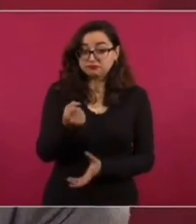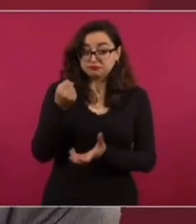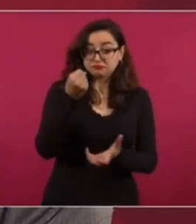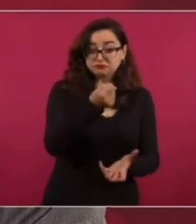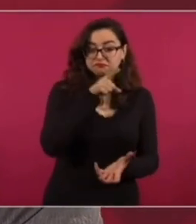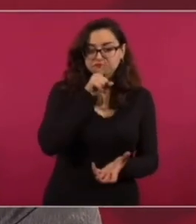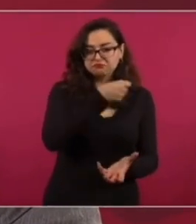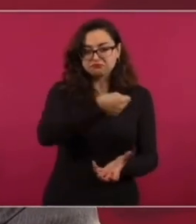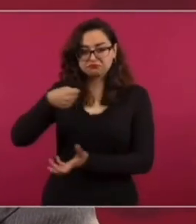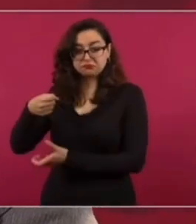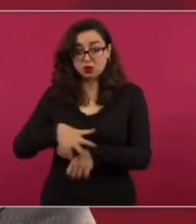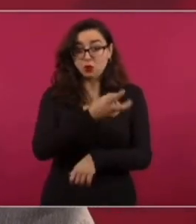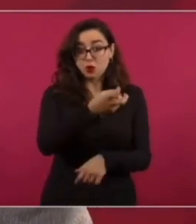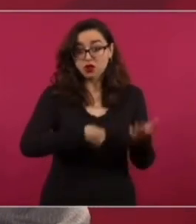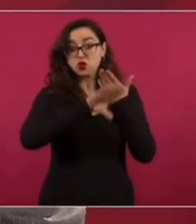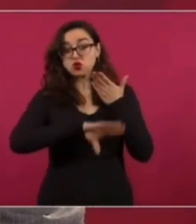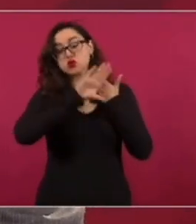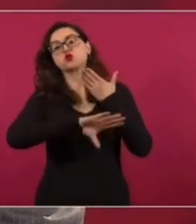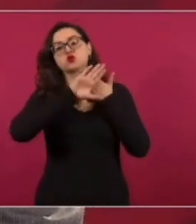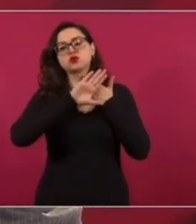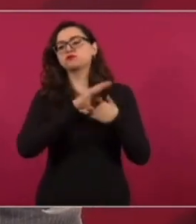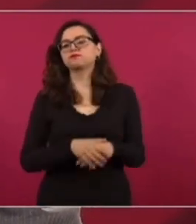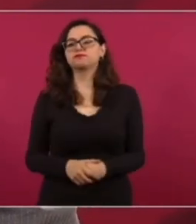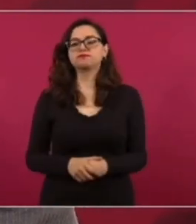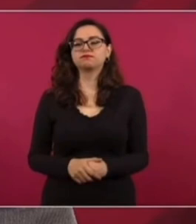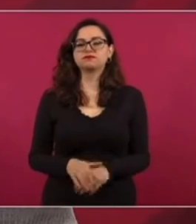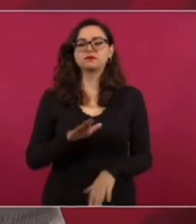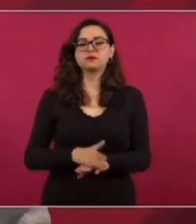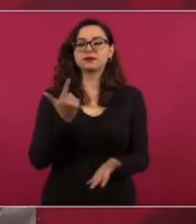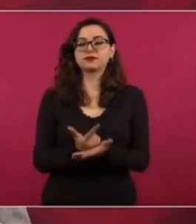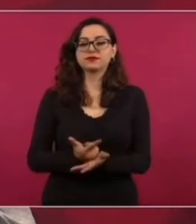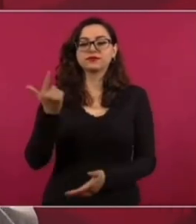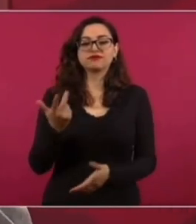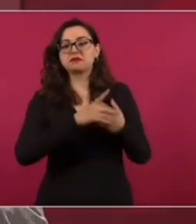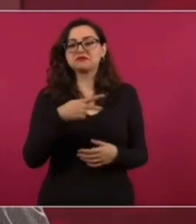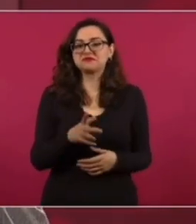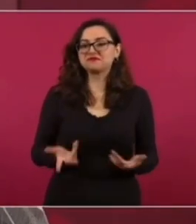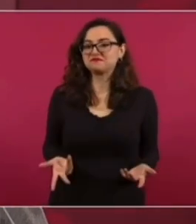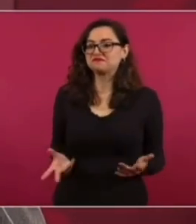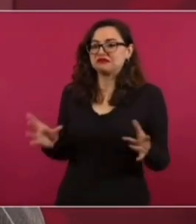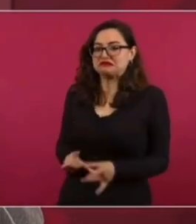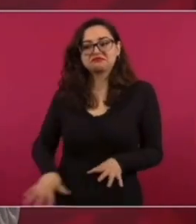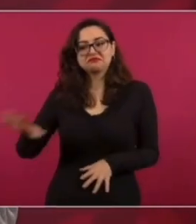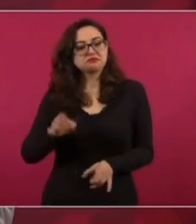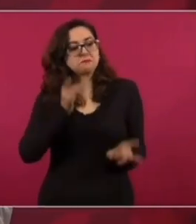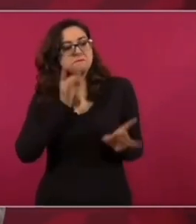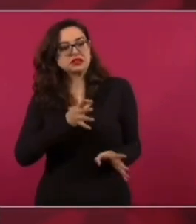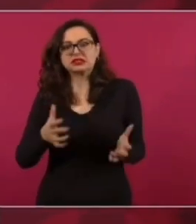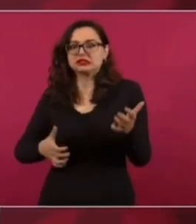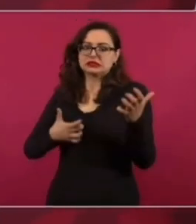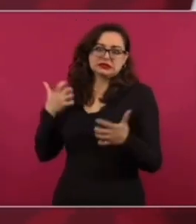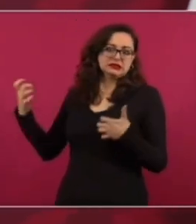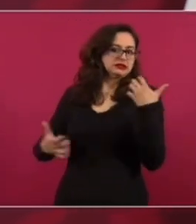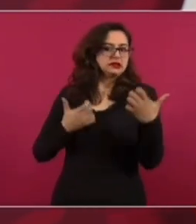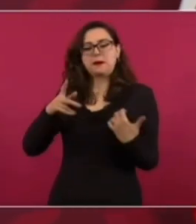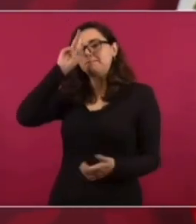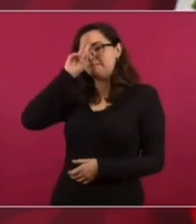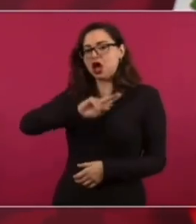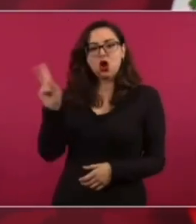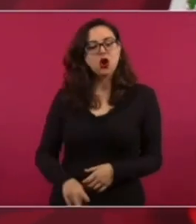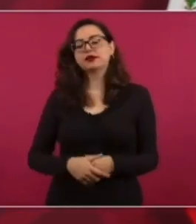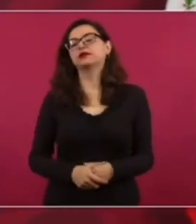no tienen argumentos y están perdiendo el debate. Entonces les está saliendo